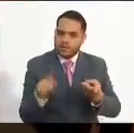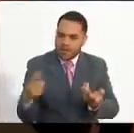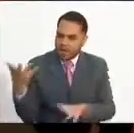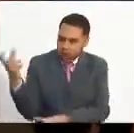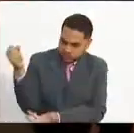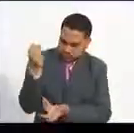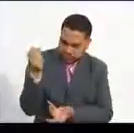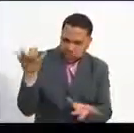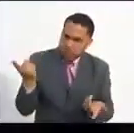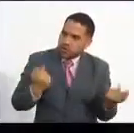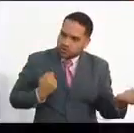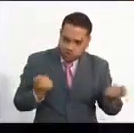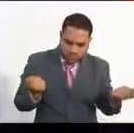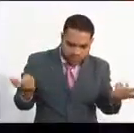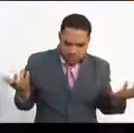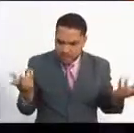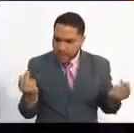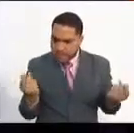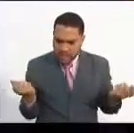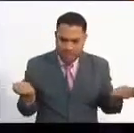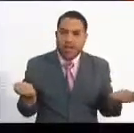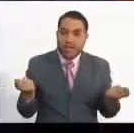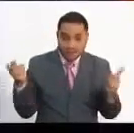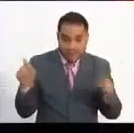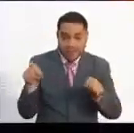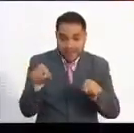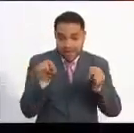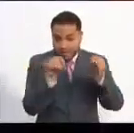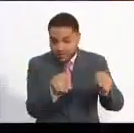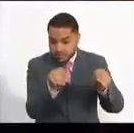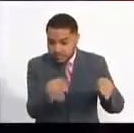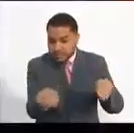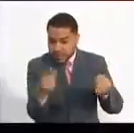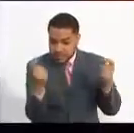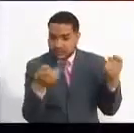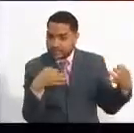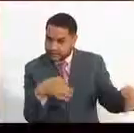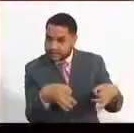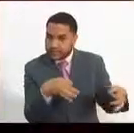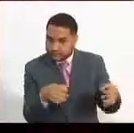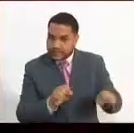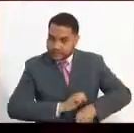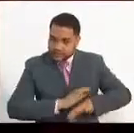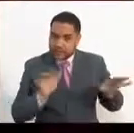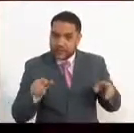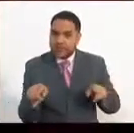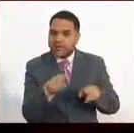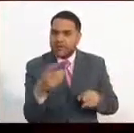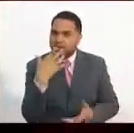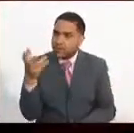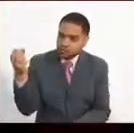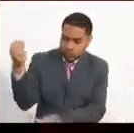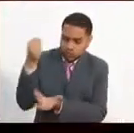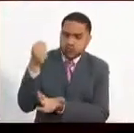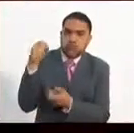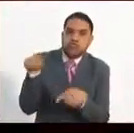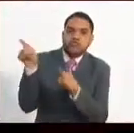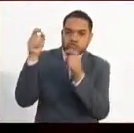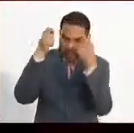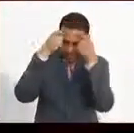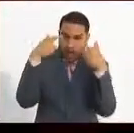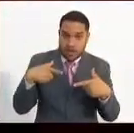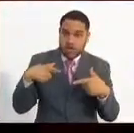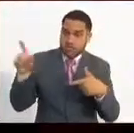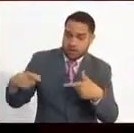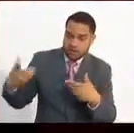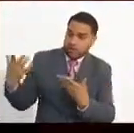de cuentas, que son obligaciones que los ordenadores de gastos y los servidores públicos tenemos cuando manejamos recursos del Estado.